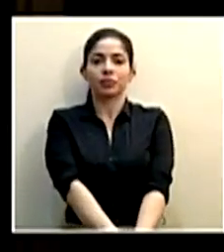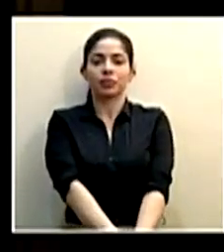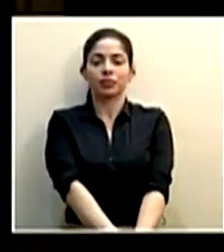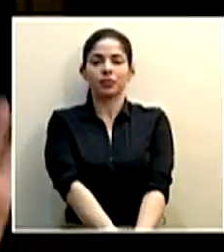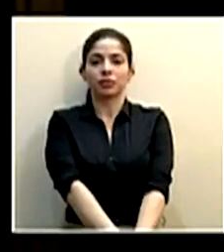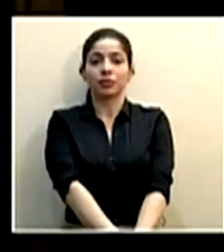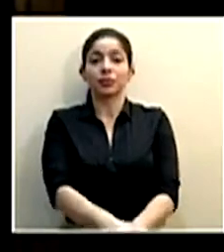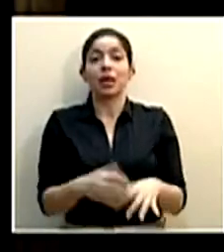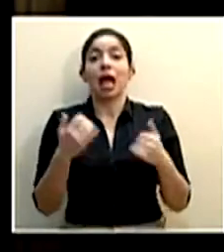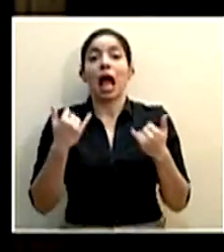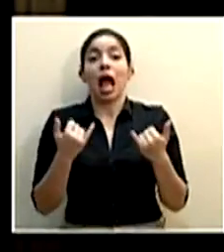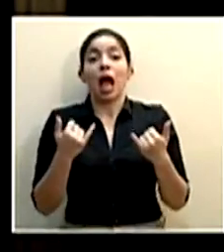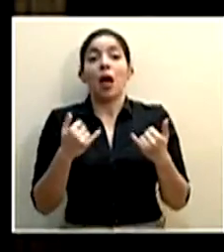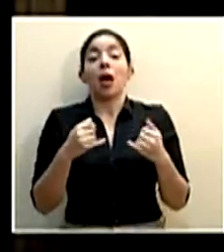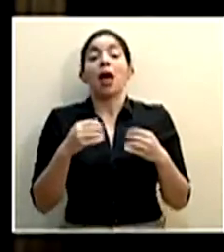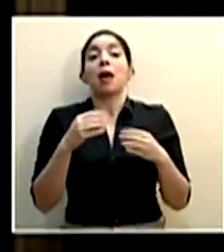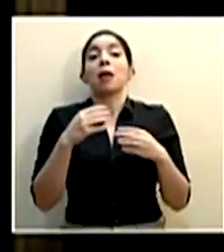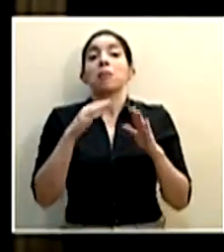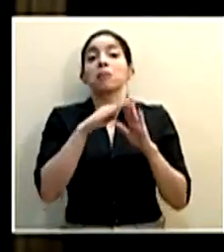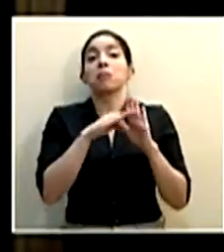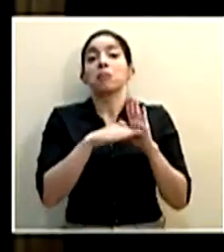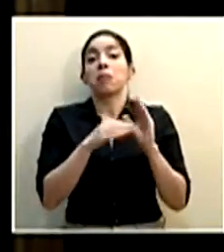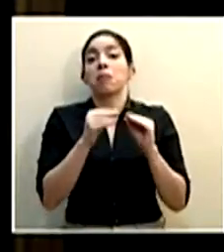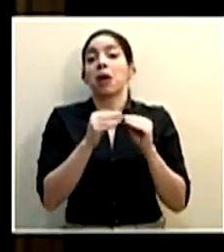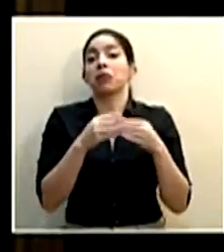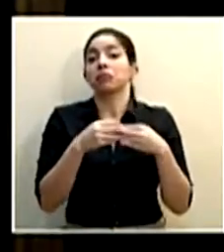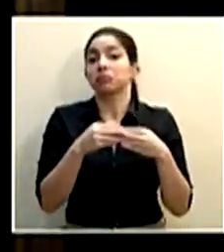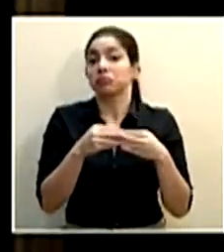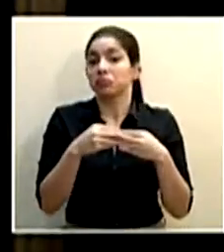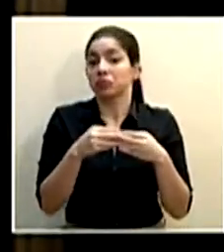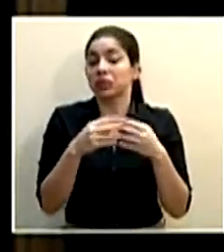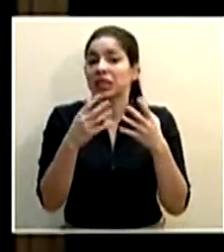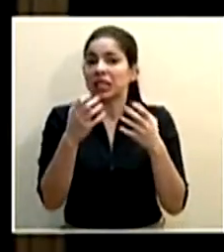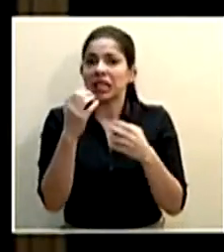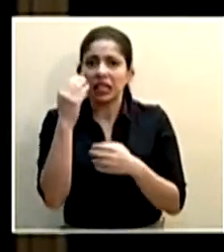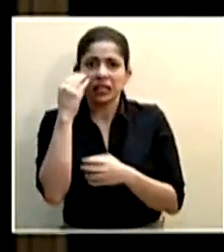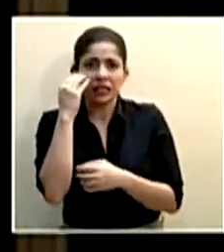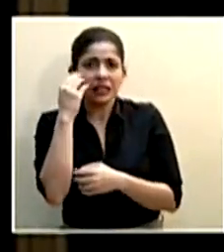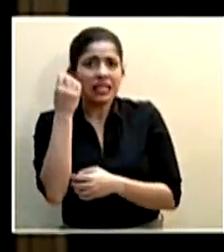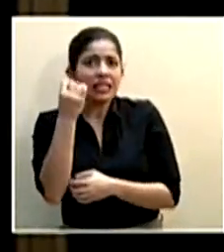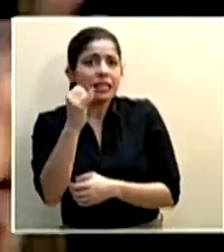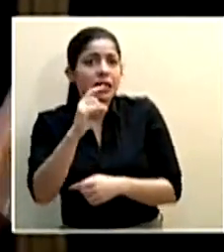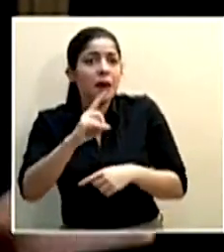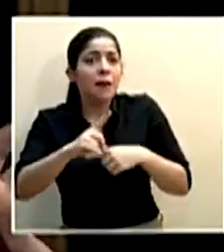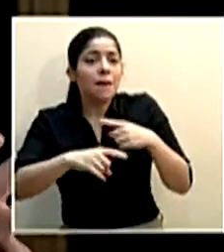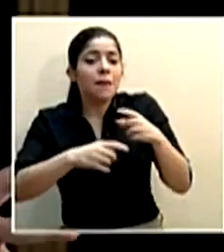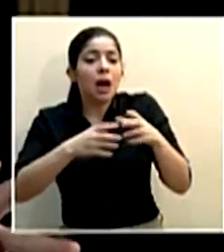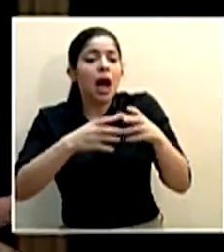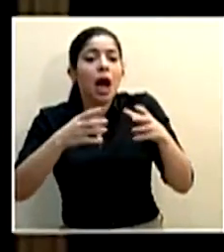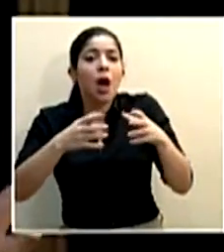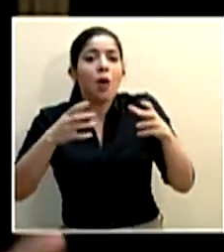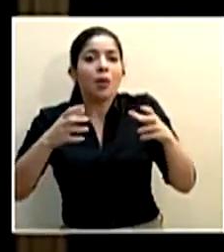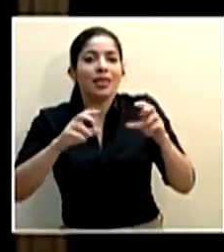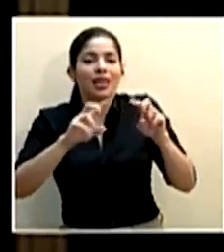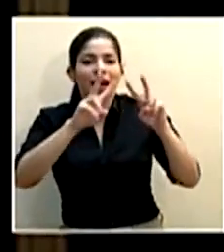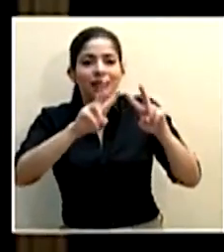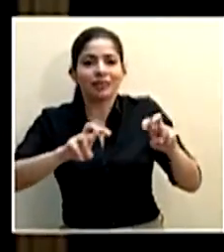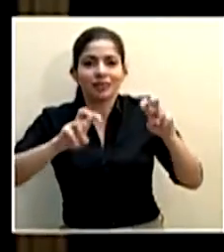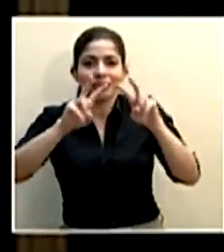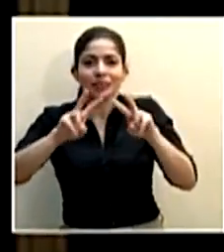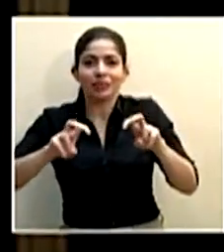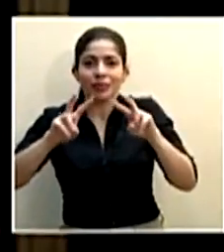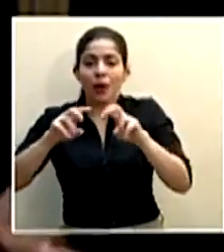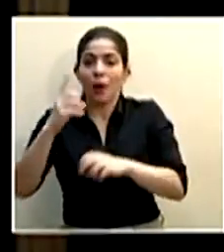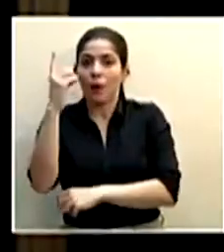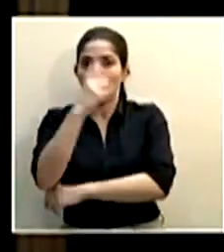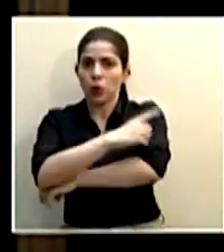Ahora que se relajan las medidas, quería saber si van a aumentar la cantidad de testeos que van a realizar por día